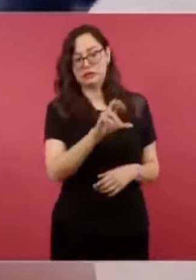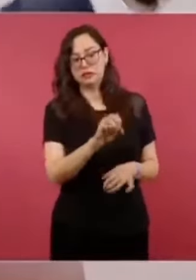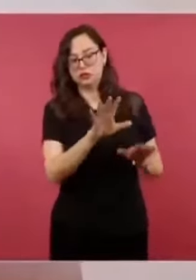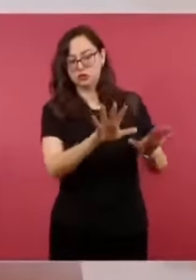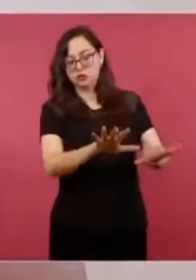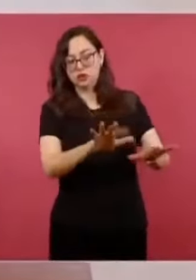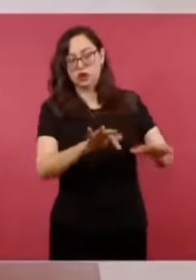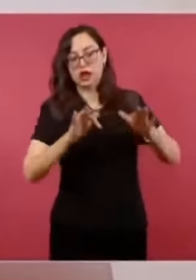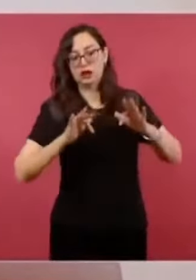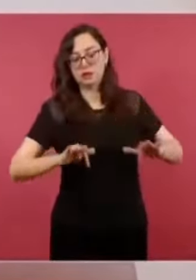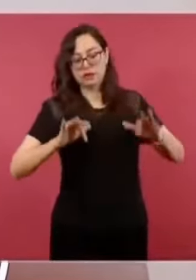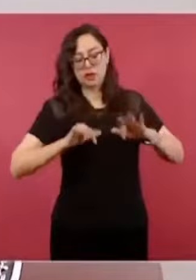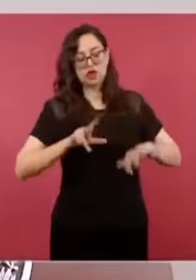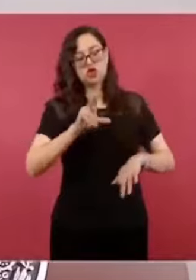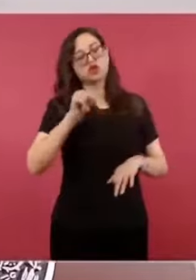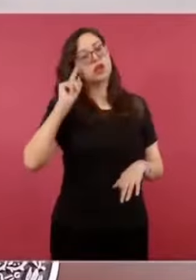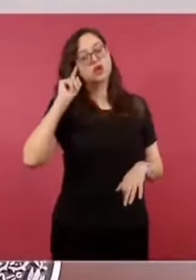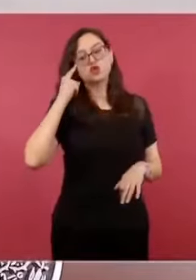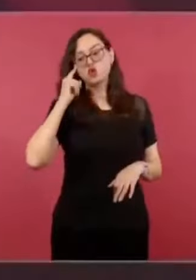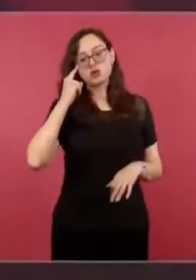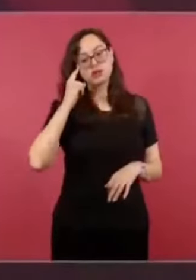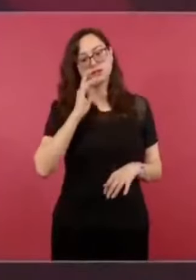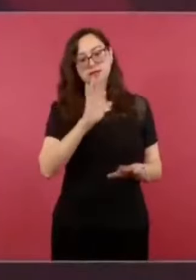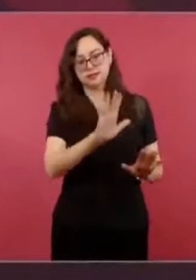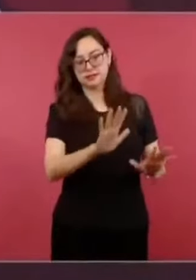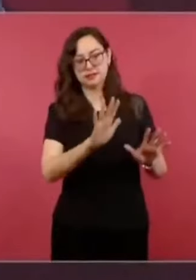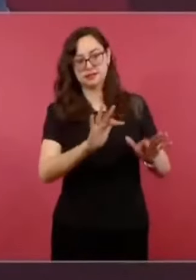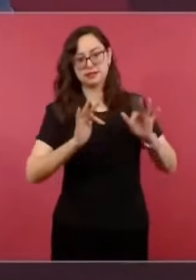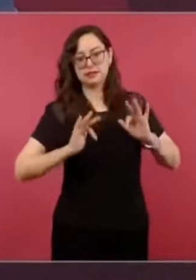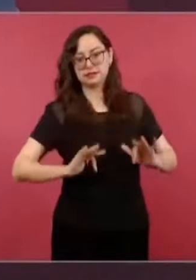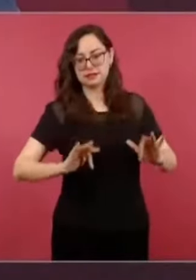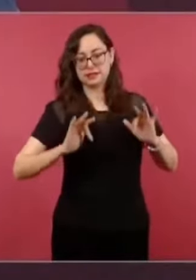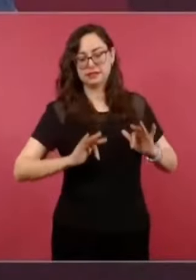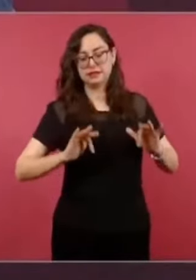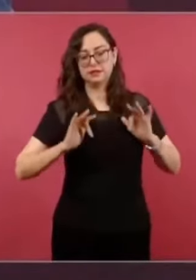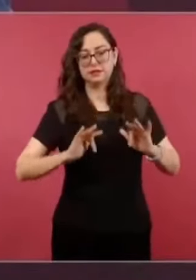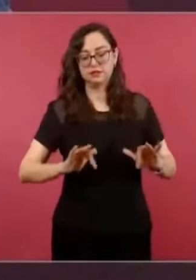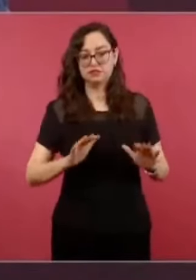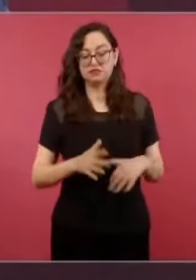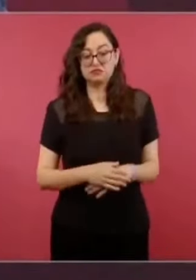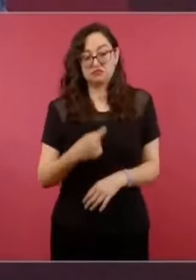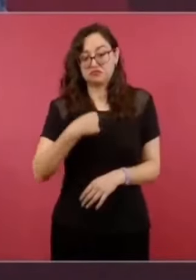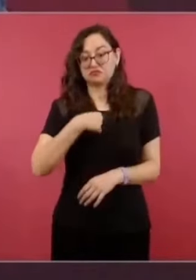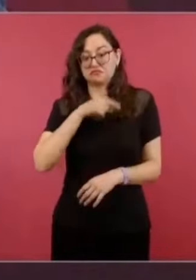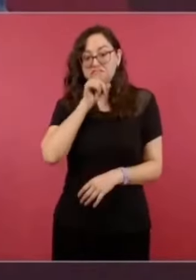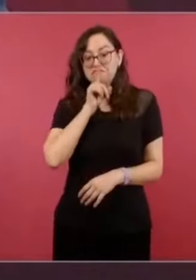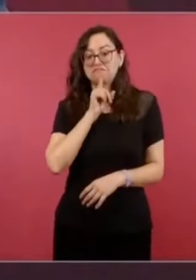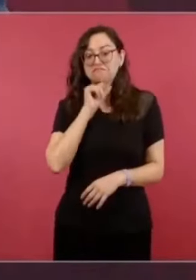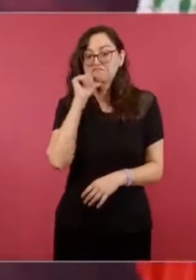no estoy diciendo mentiras.